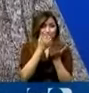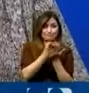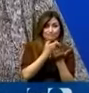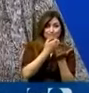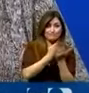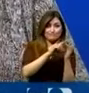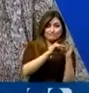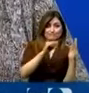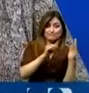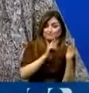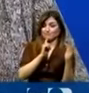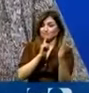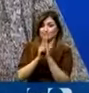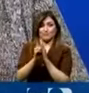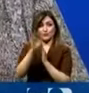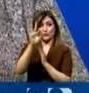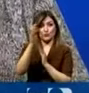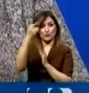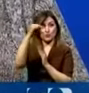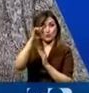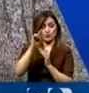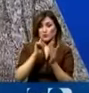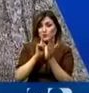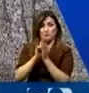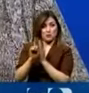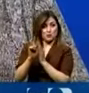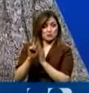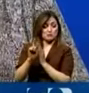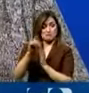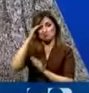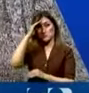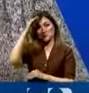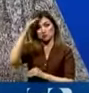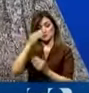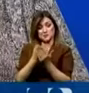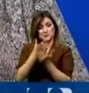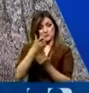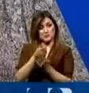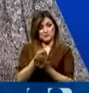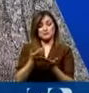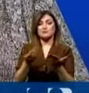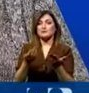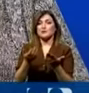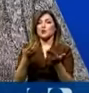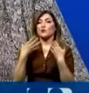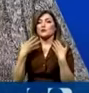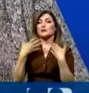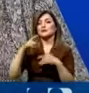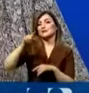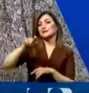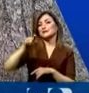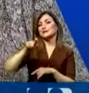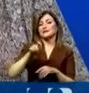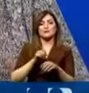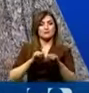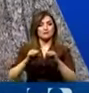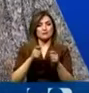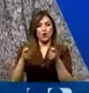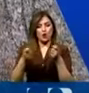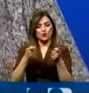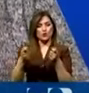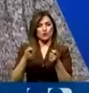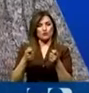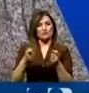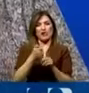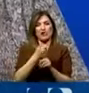los 9 millones. Ya se han dado paso a los procesos para adquisición de lo que necesita Guayaquil para poder llevar a cabo eso. Eso por un lado. Y la segunda pregunta también